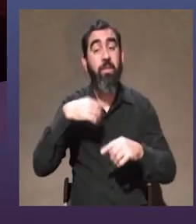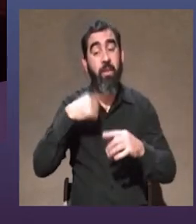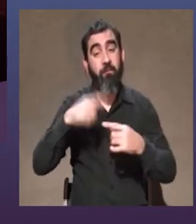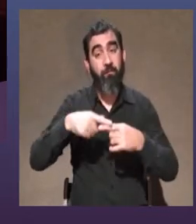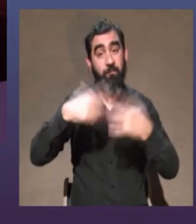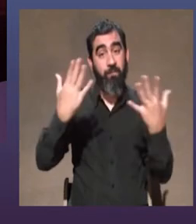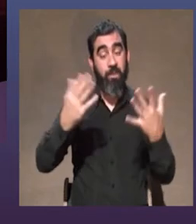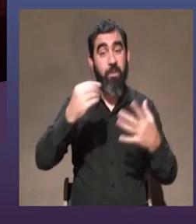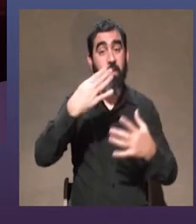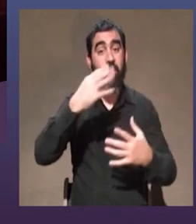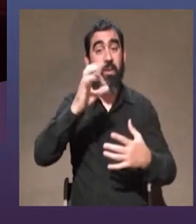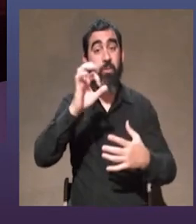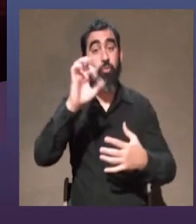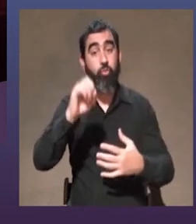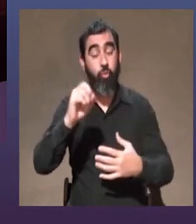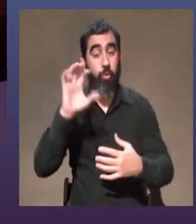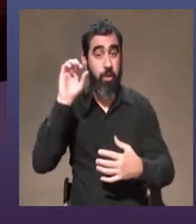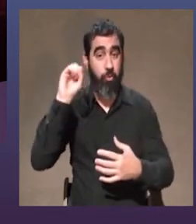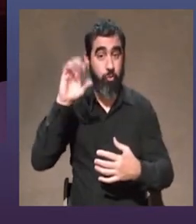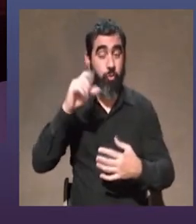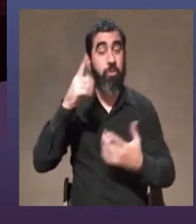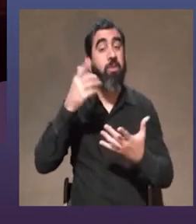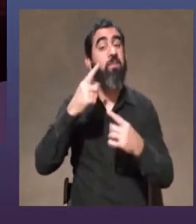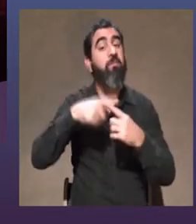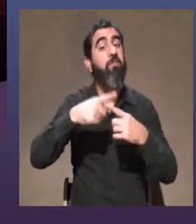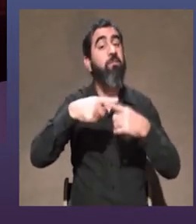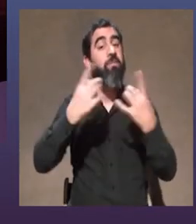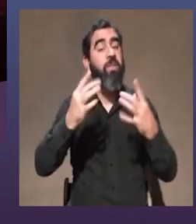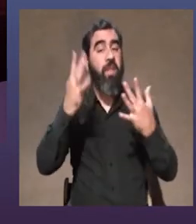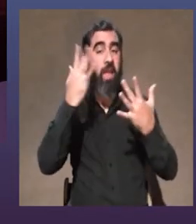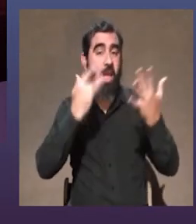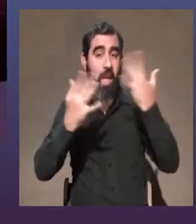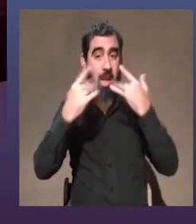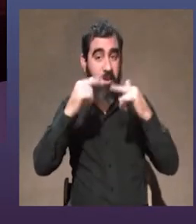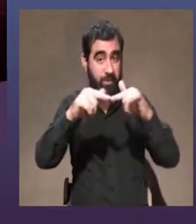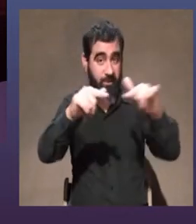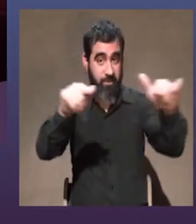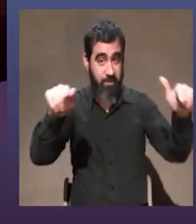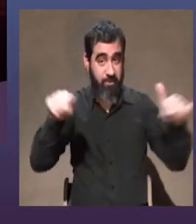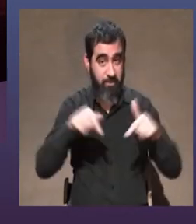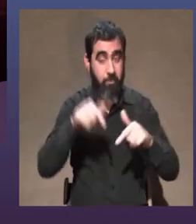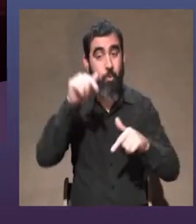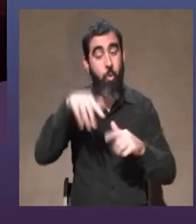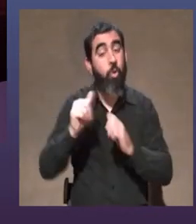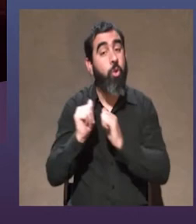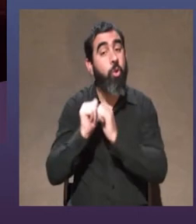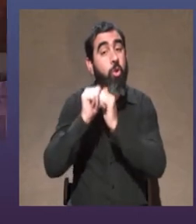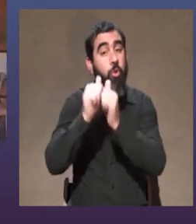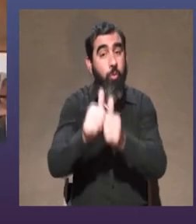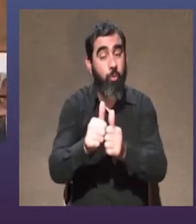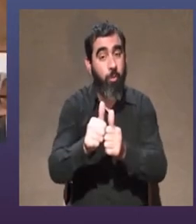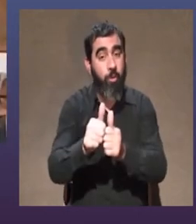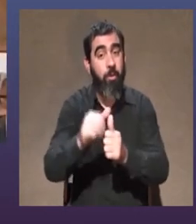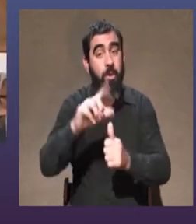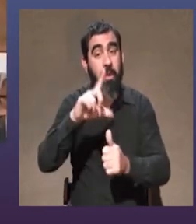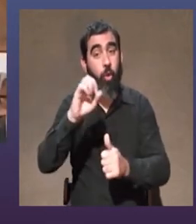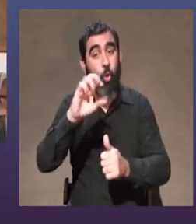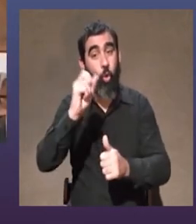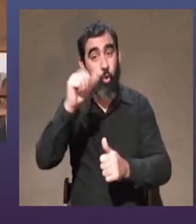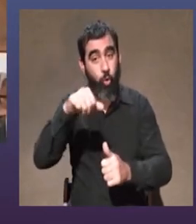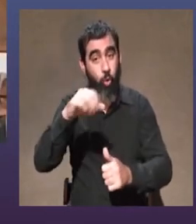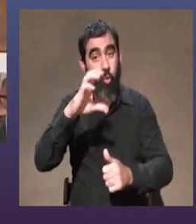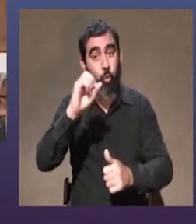espectáculos Hugo Balso de la Auditoria y estamos celebrando las artes escénicas. Nos acompañan Leonor